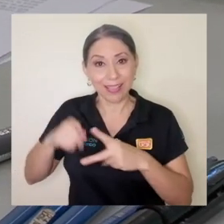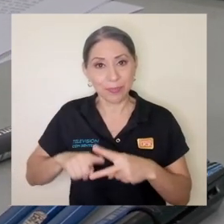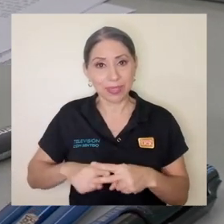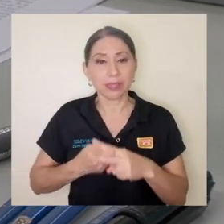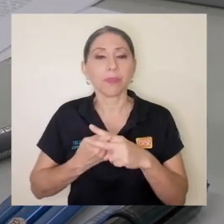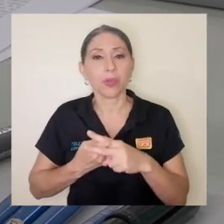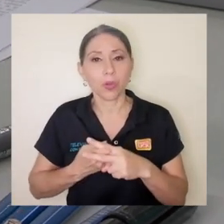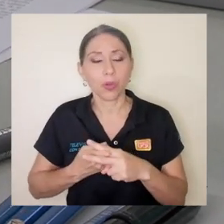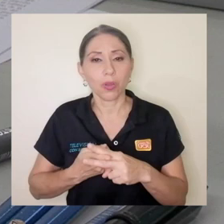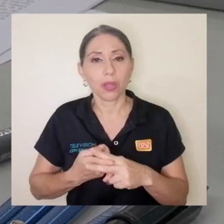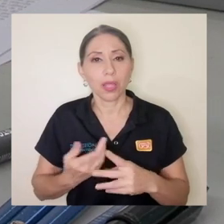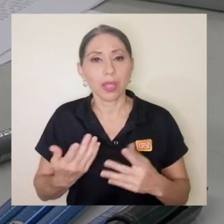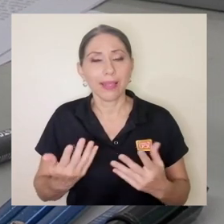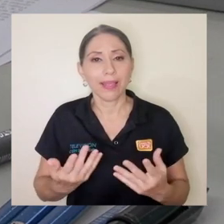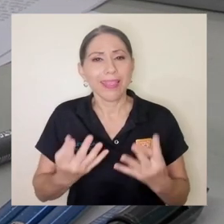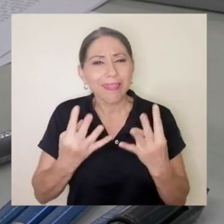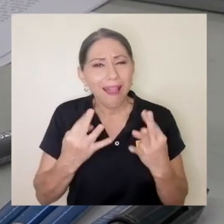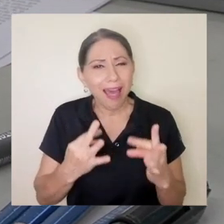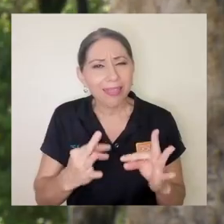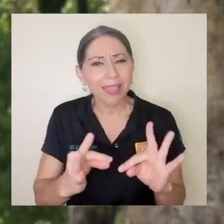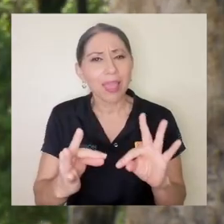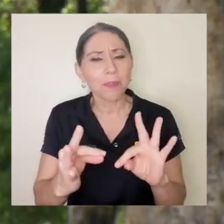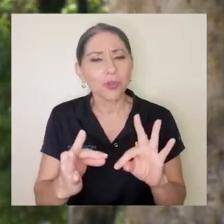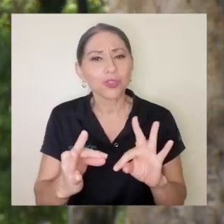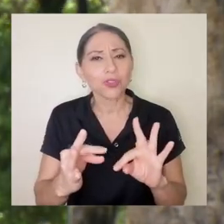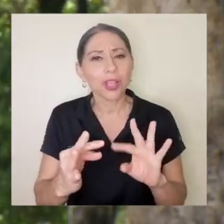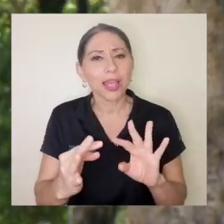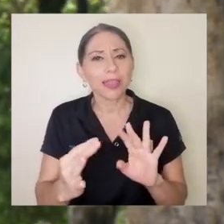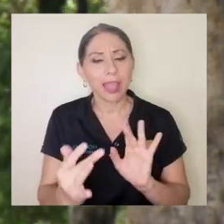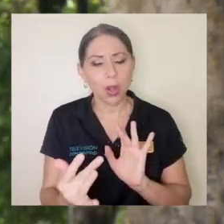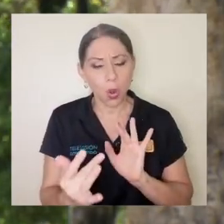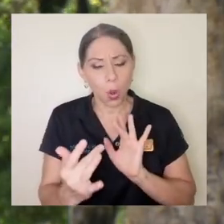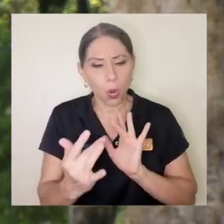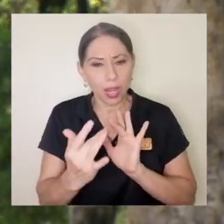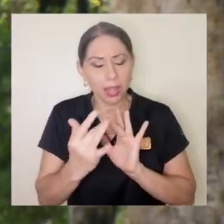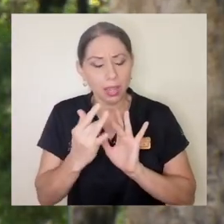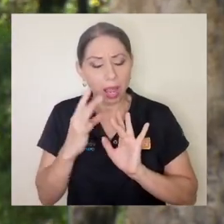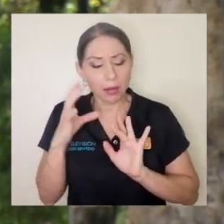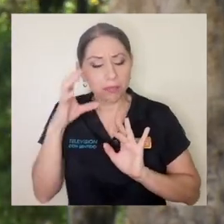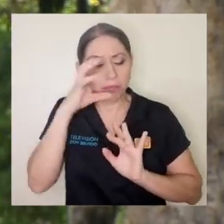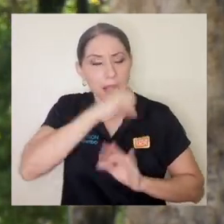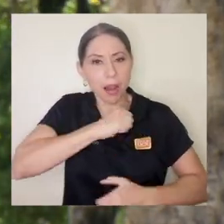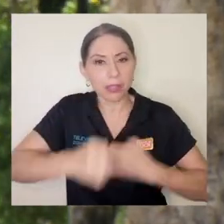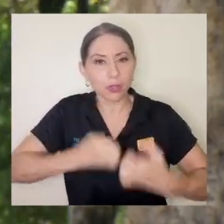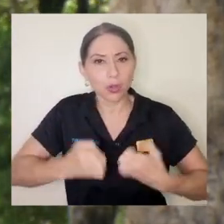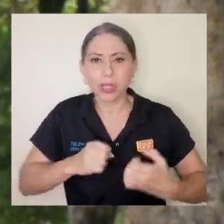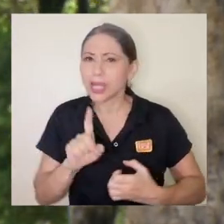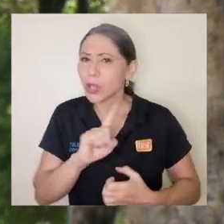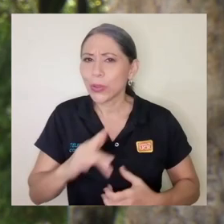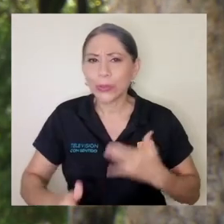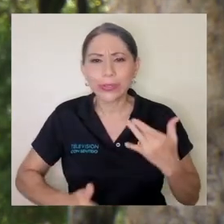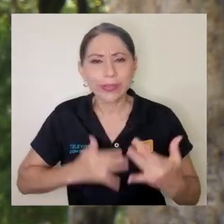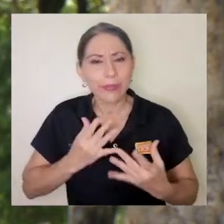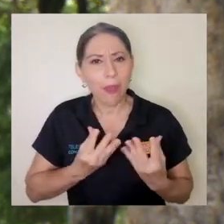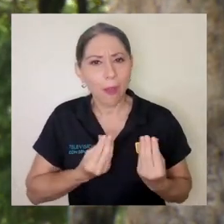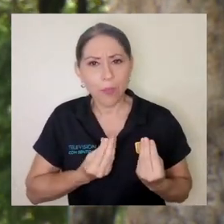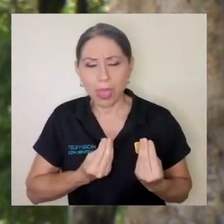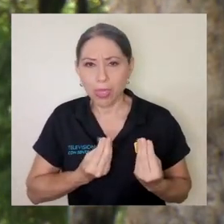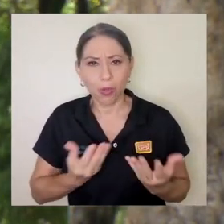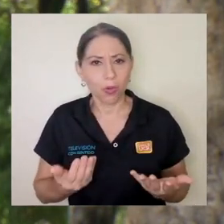al principio tratemos de conectarnos con nuestras emociones no sintamos miedo